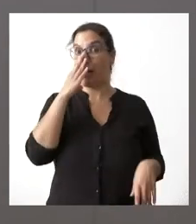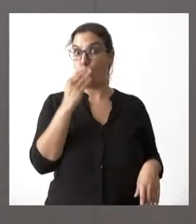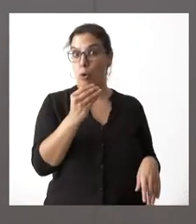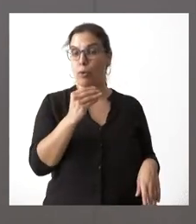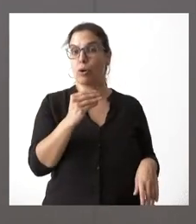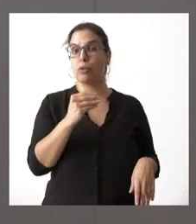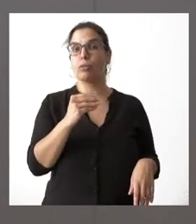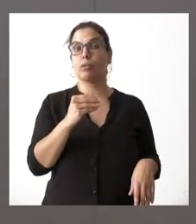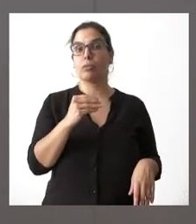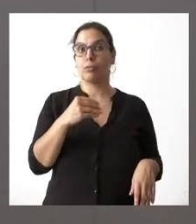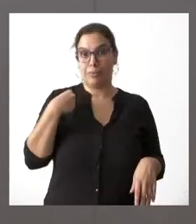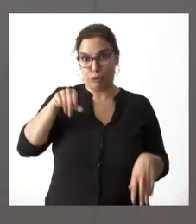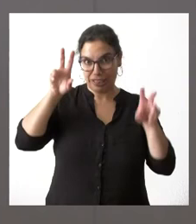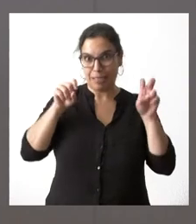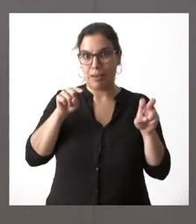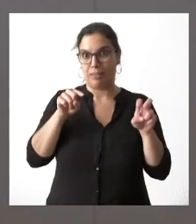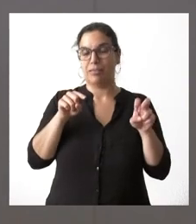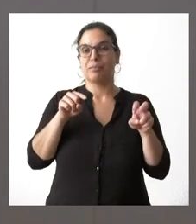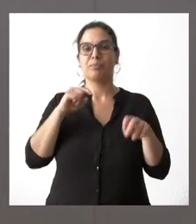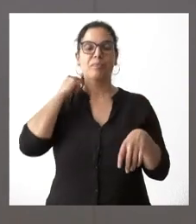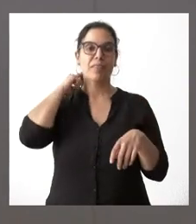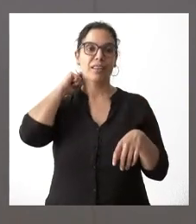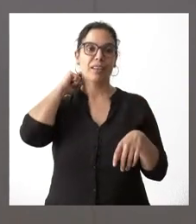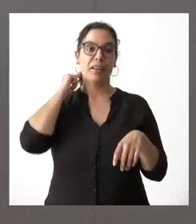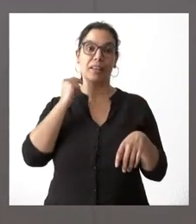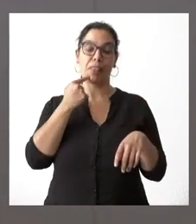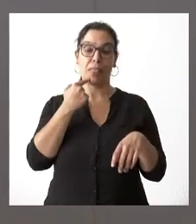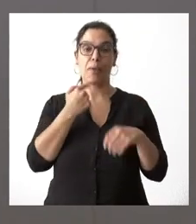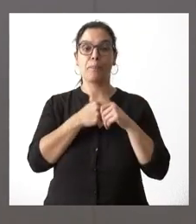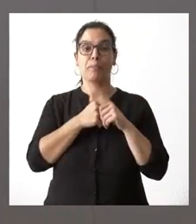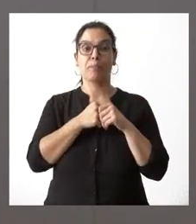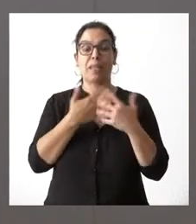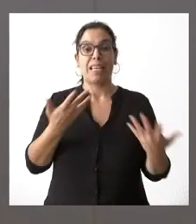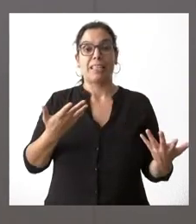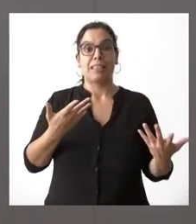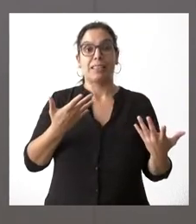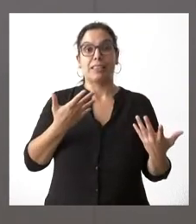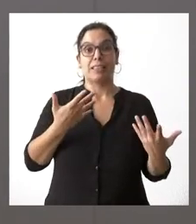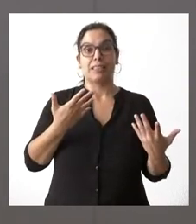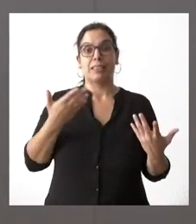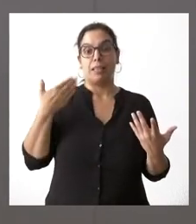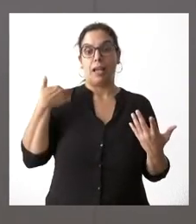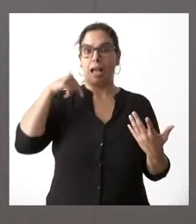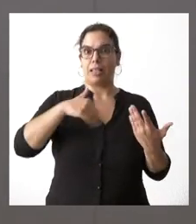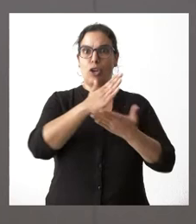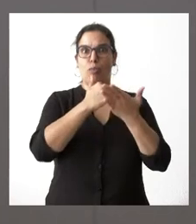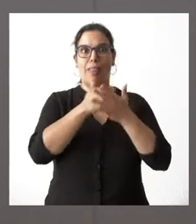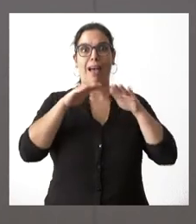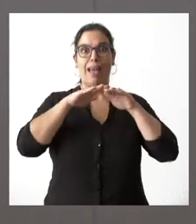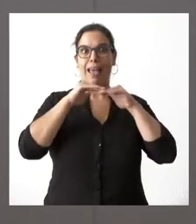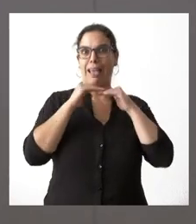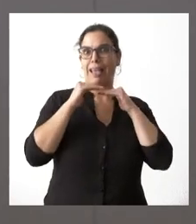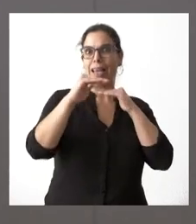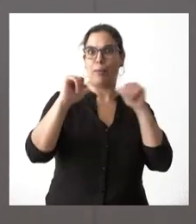objeto este asunto que se rompe un equilibrio que había existido siempre en nuestra comunidad autónoma y el gobierno ha planteado la